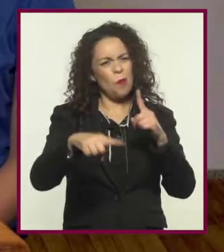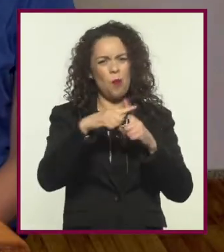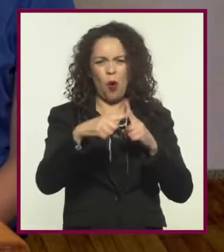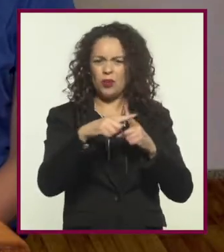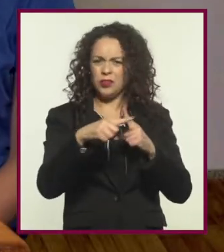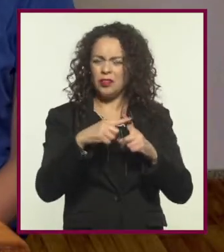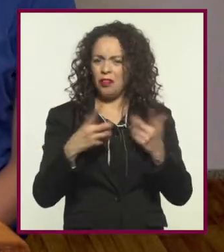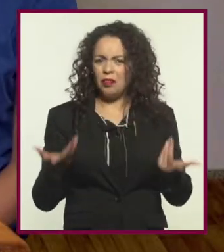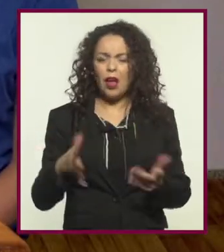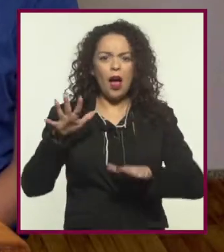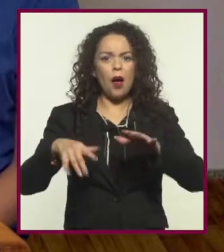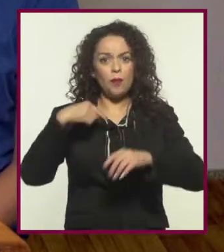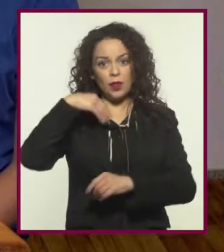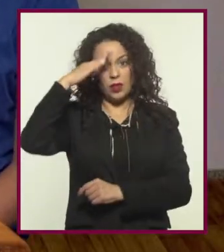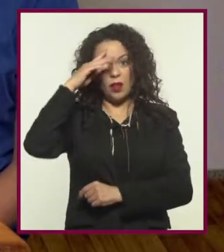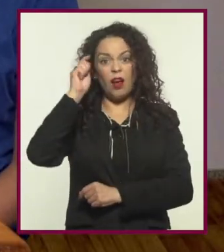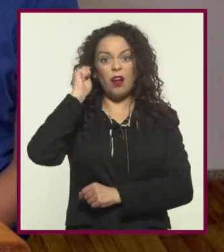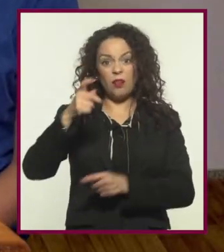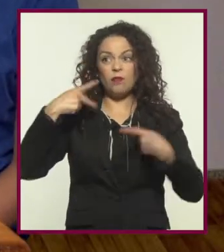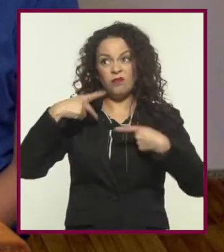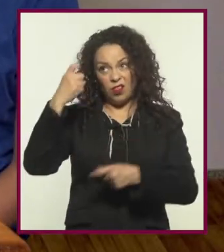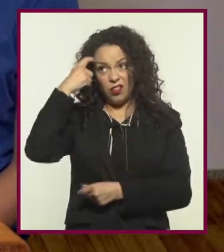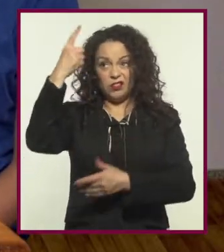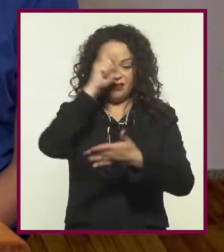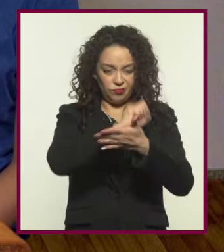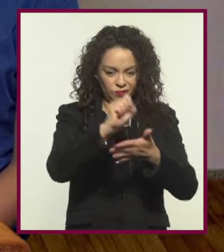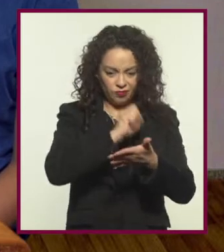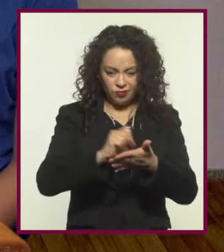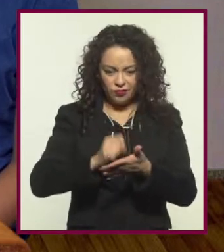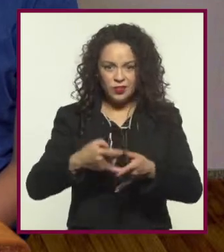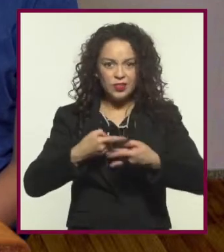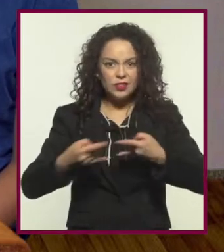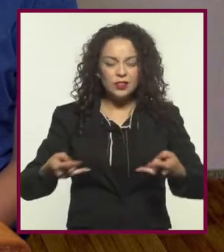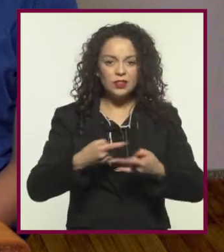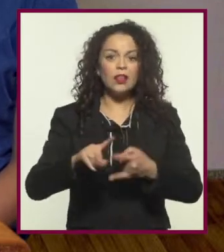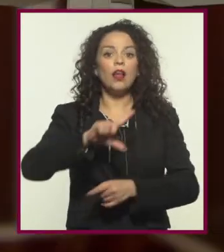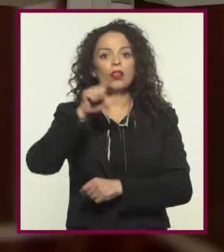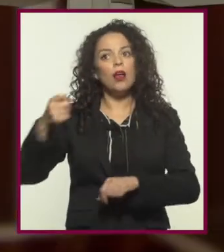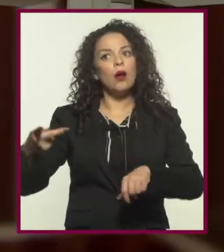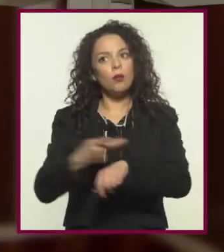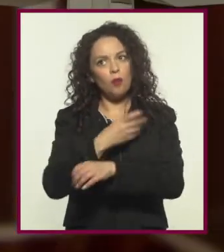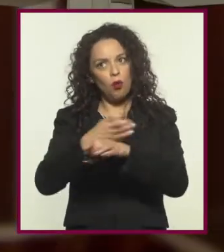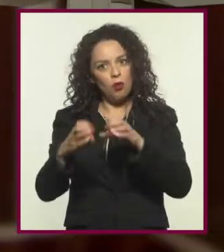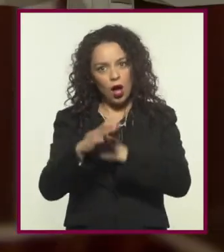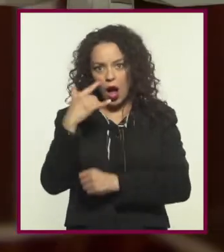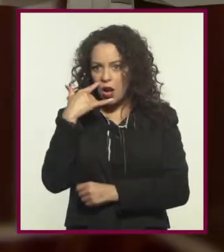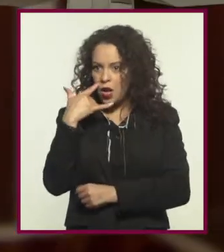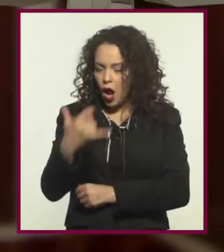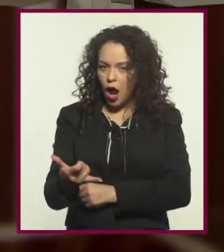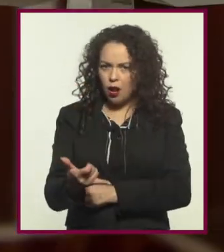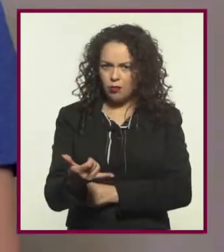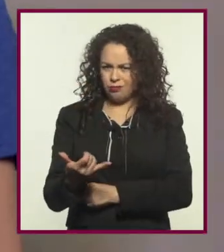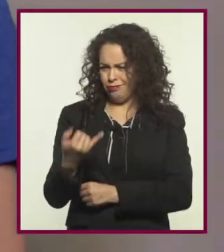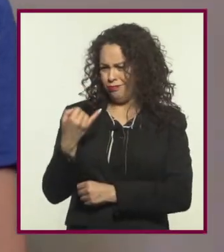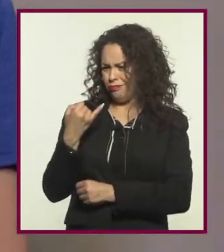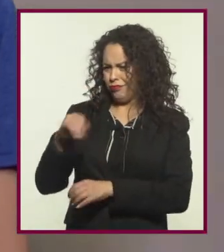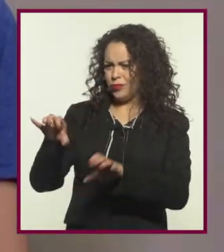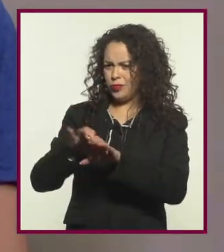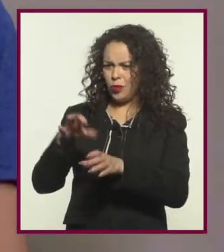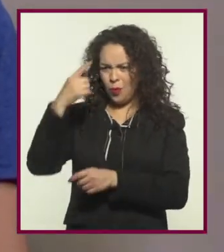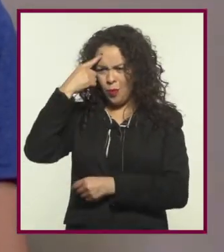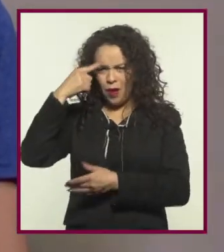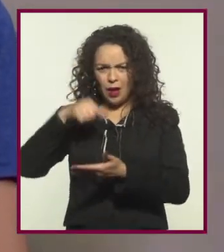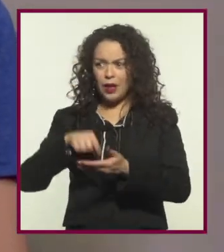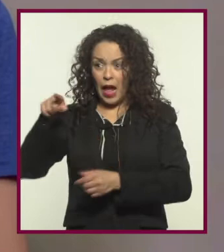optimista. Yo luego pienso que por las locuras que se inventan los escritores de ciencia ficción, a veces pasan cosas ganchas. Ay, ¿cómo